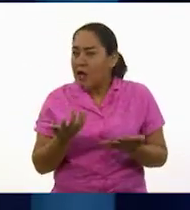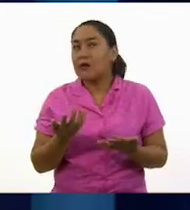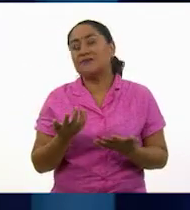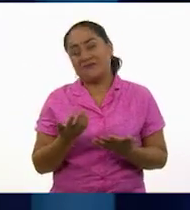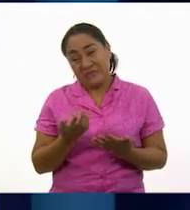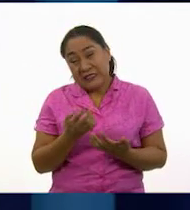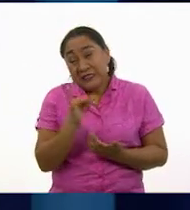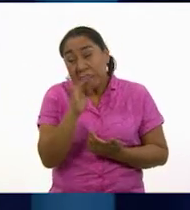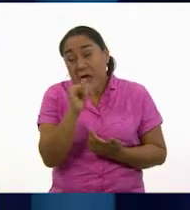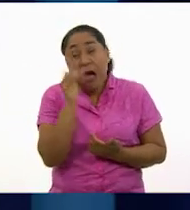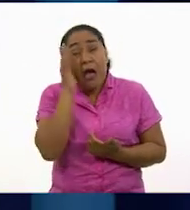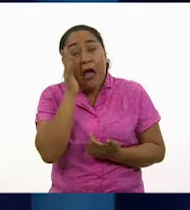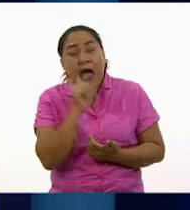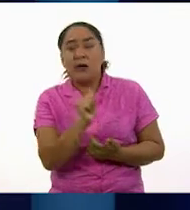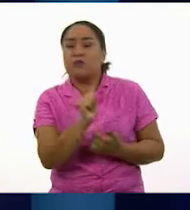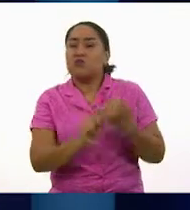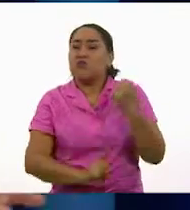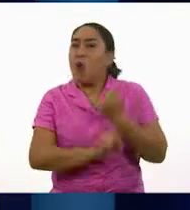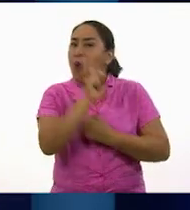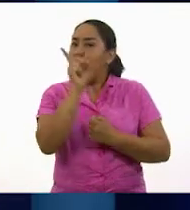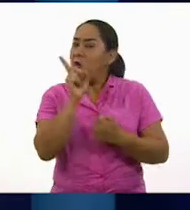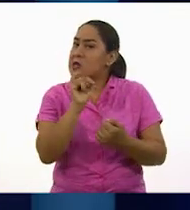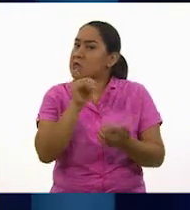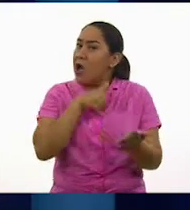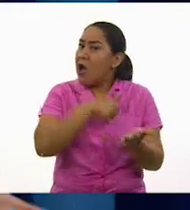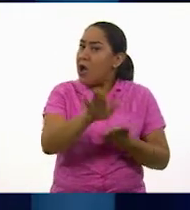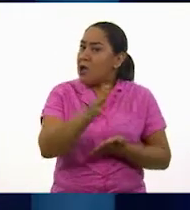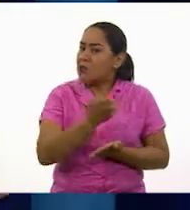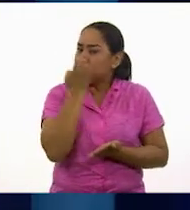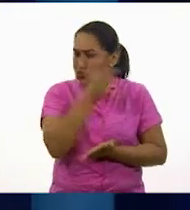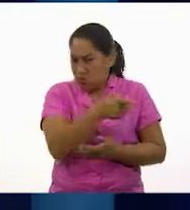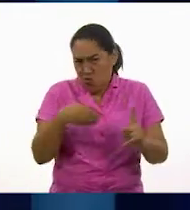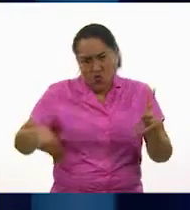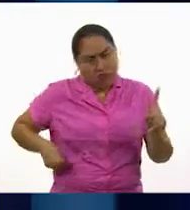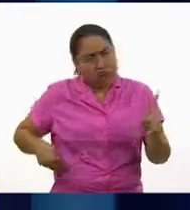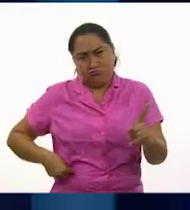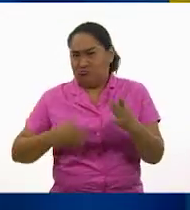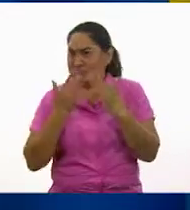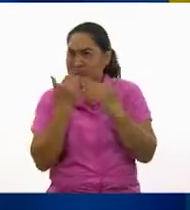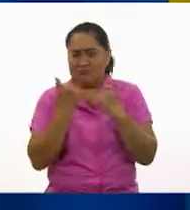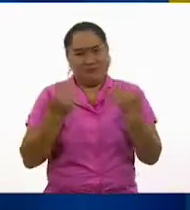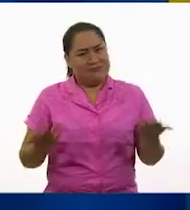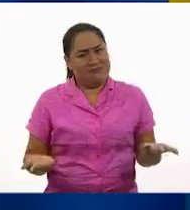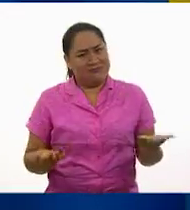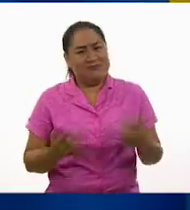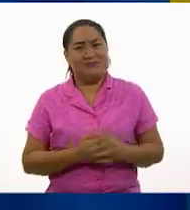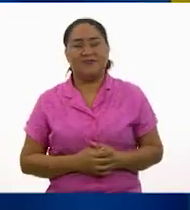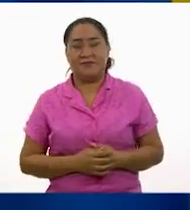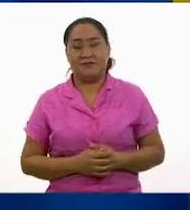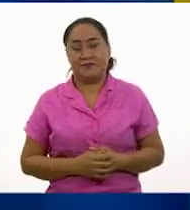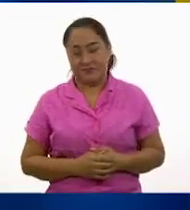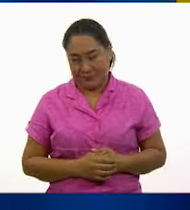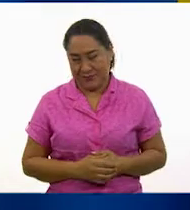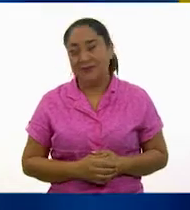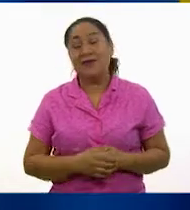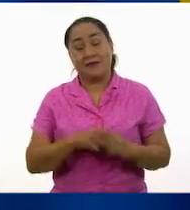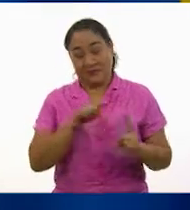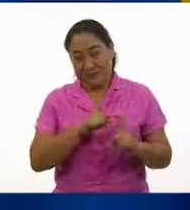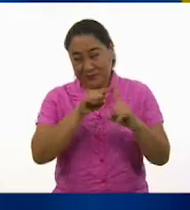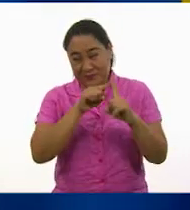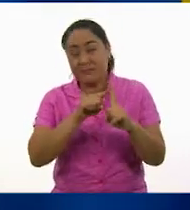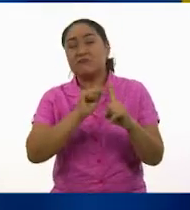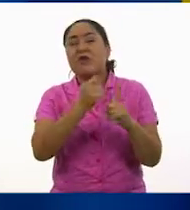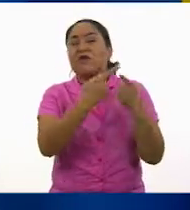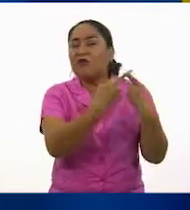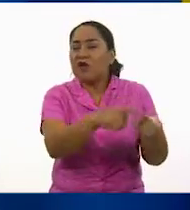trae consecuencias muy fuertes. Casi la corren de la escuela y ella no tenía la culpa de nada. Y como en mucho de este tipo